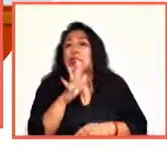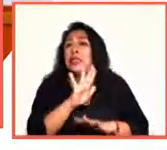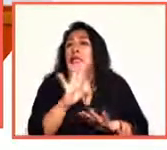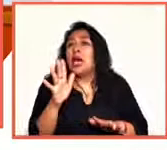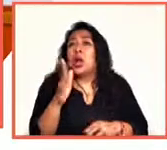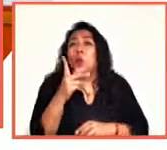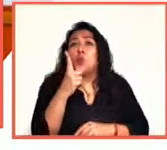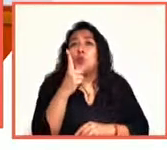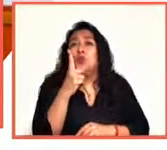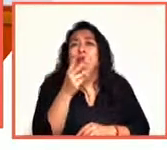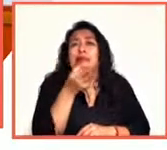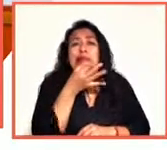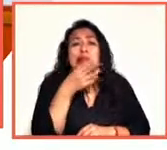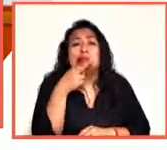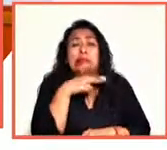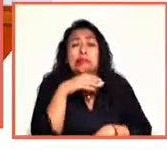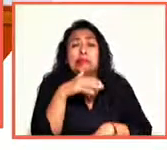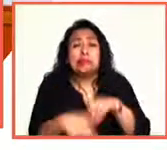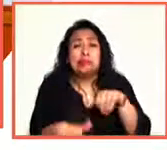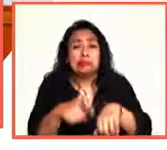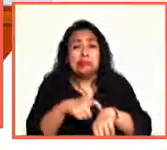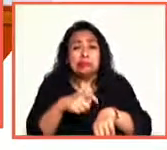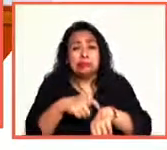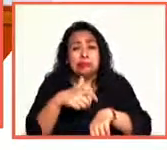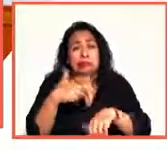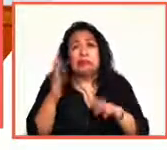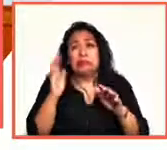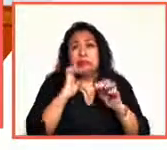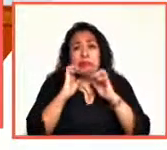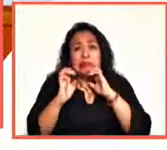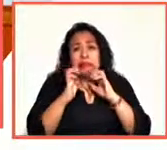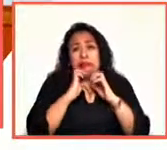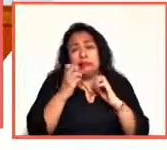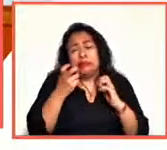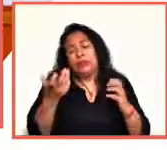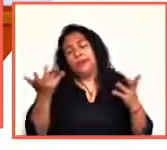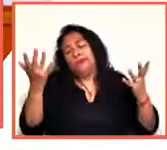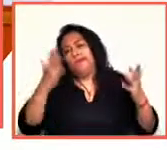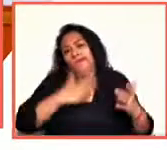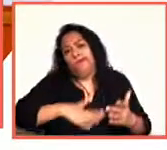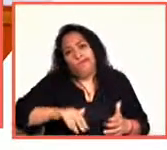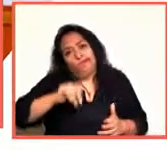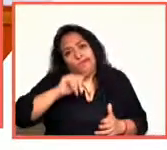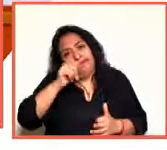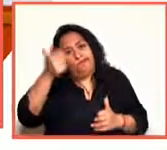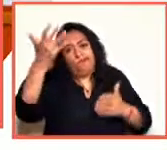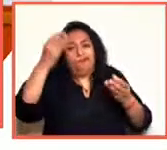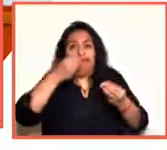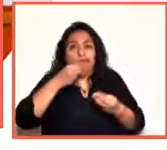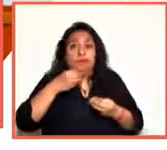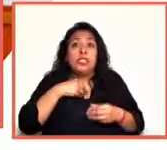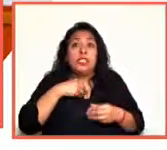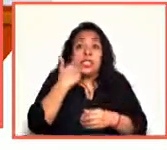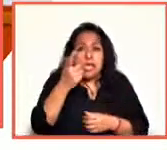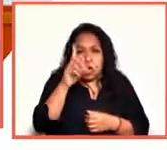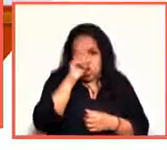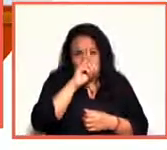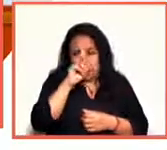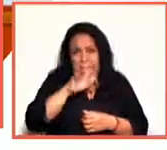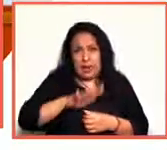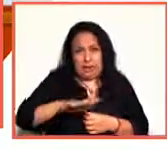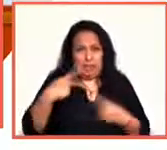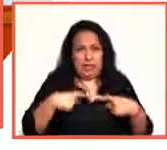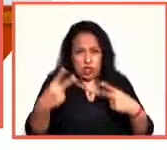unos instantes para despedir esta entrevista, cosa que no me parece justa, pero para nada, porque quiero recomendar a nuestro público.